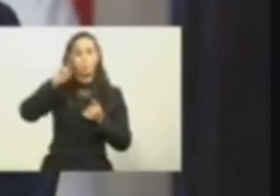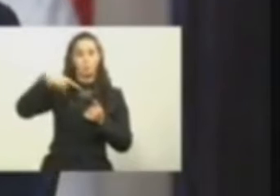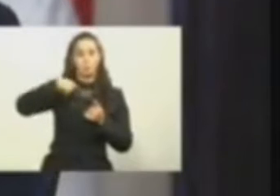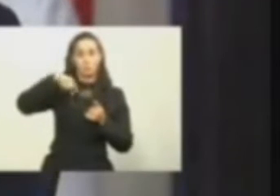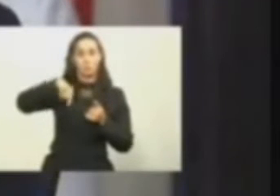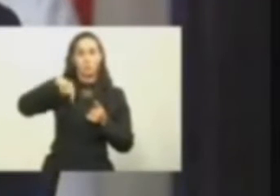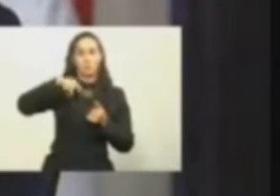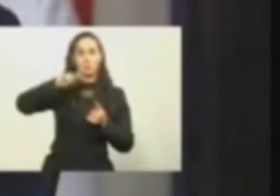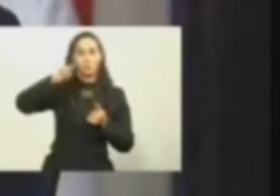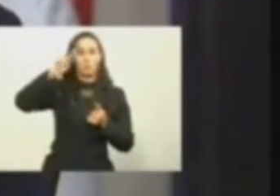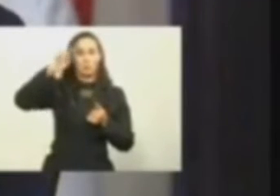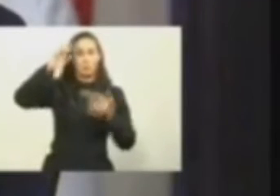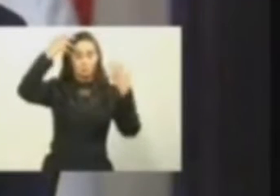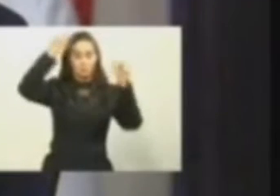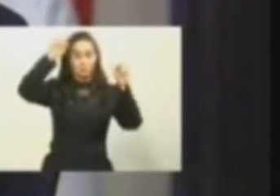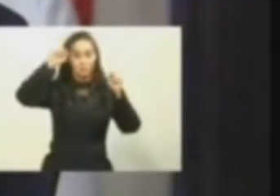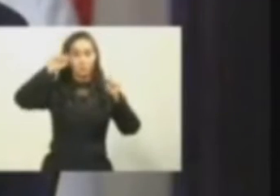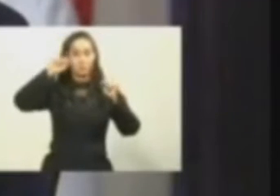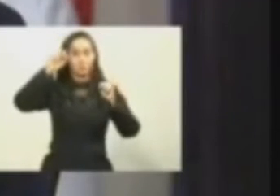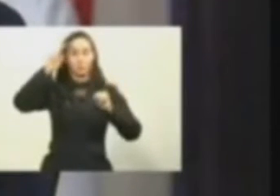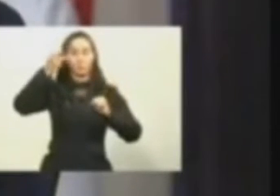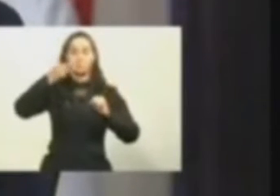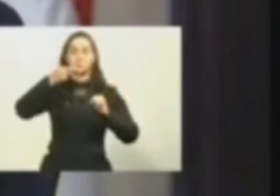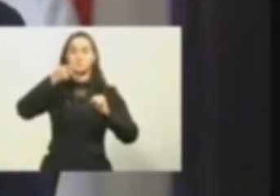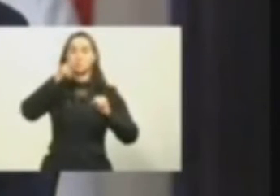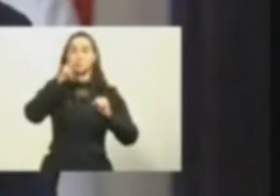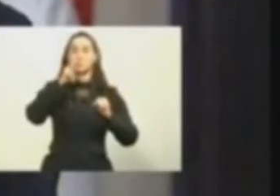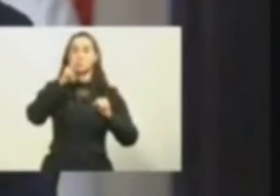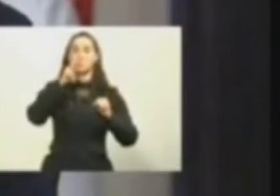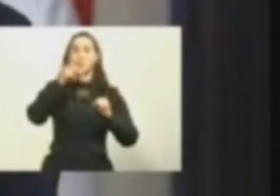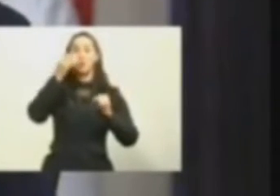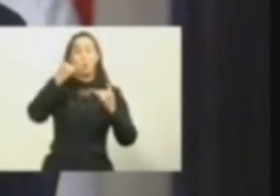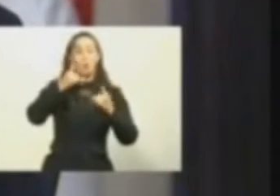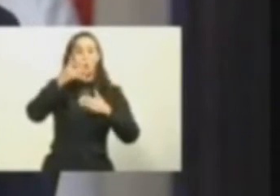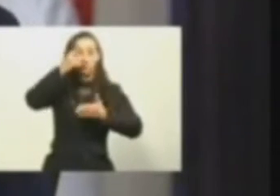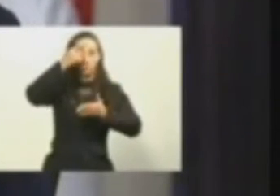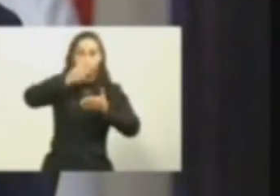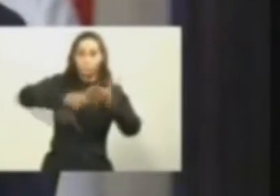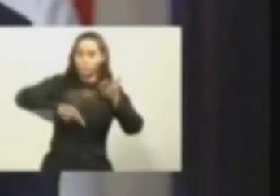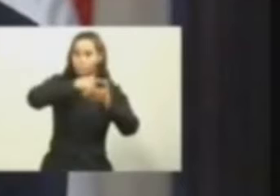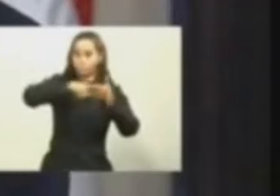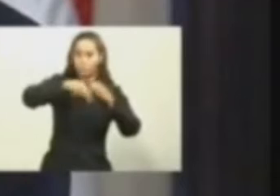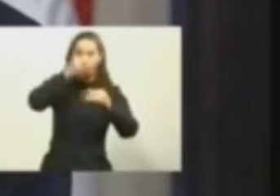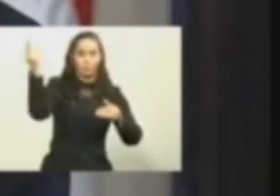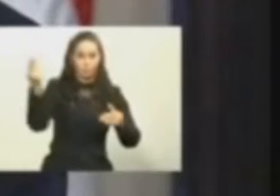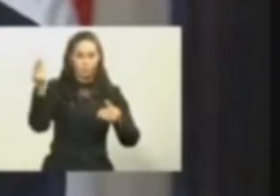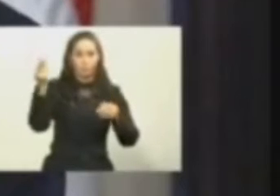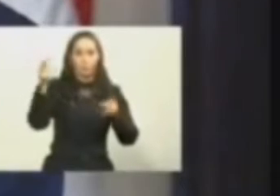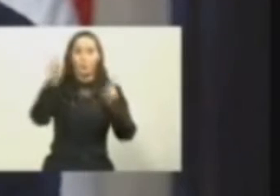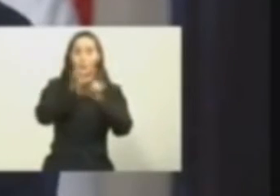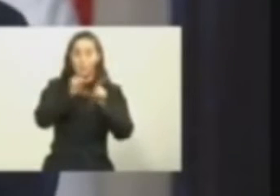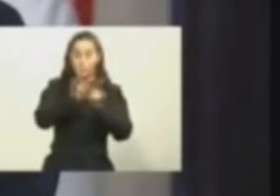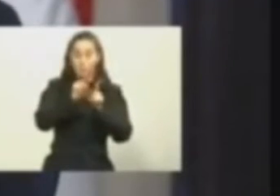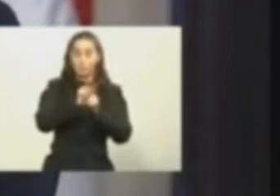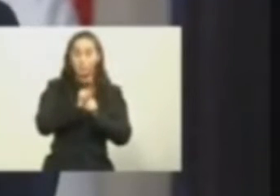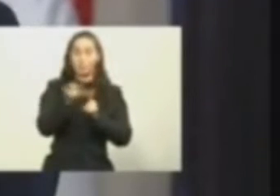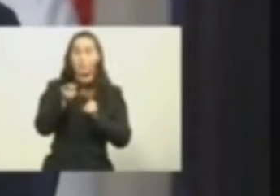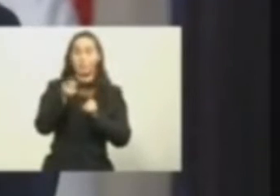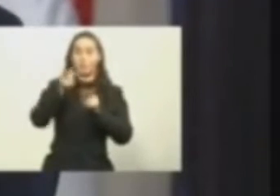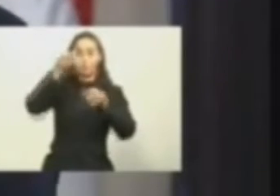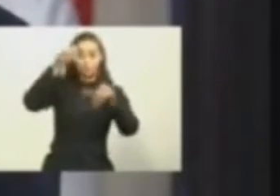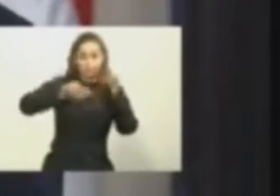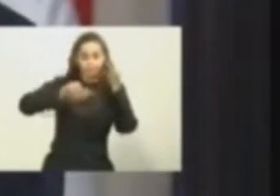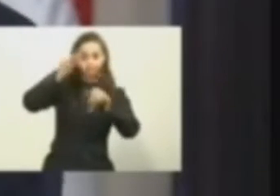anunció la incorporación de todos los policías al servicio premium del Servicio Nacional de Salud, SENASA, con 18 mil